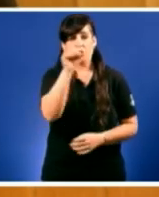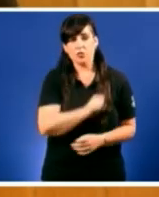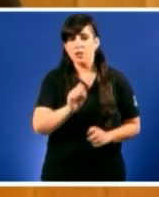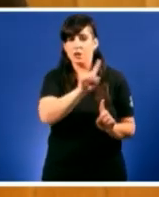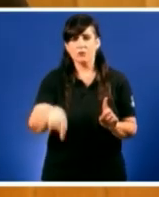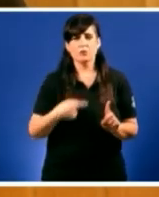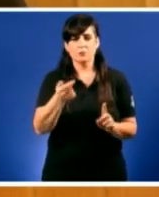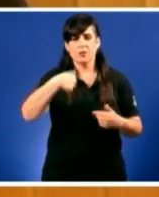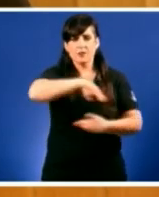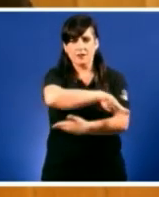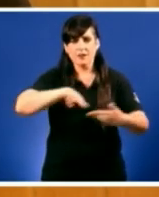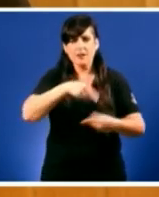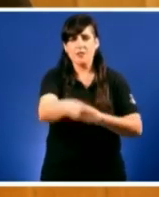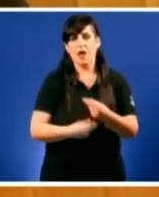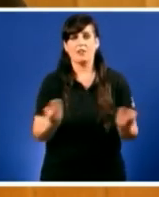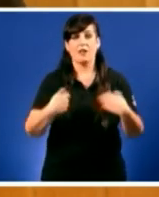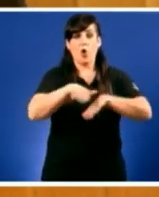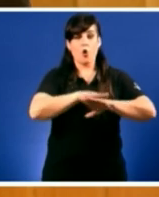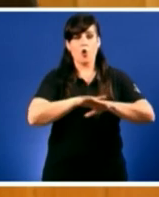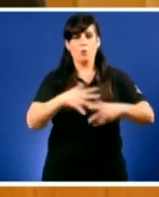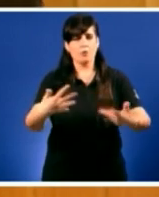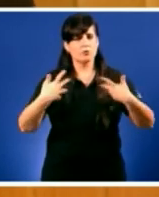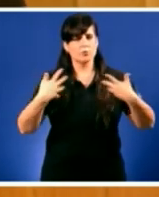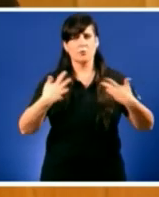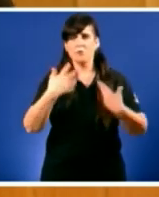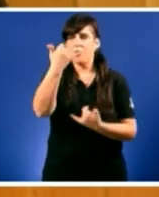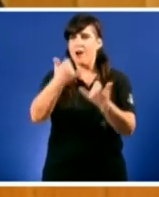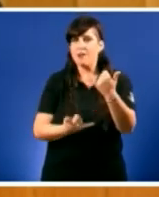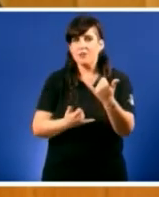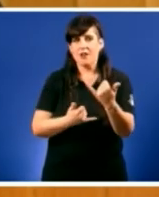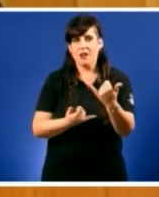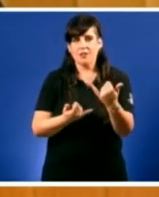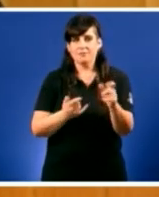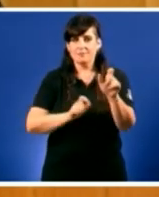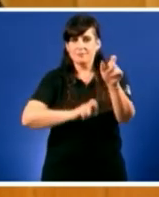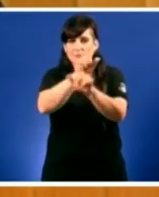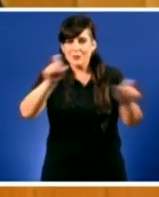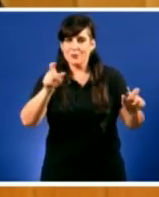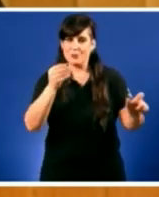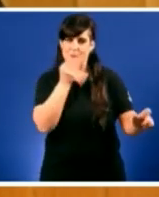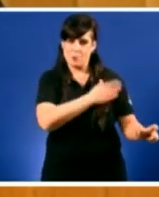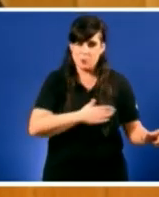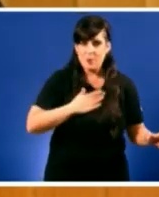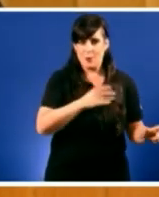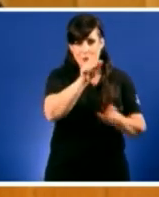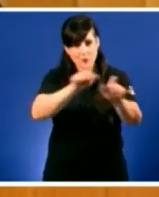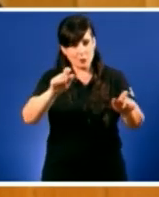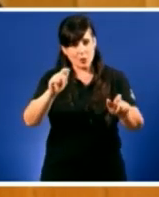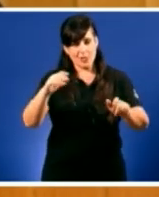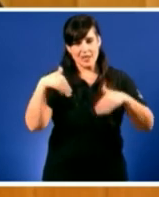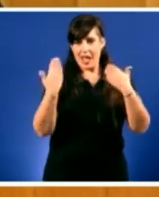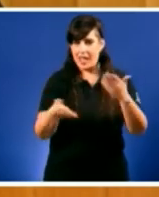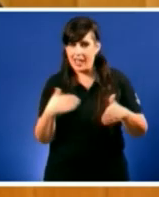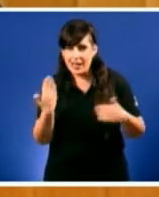goberno que representa todo o contrario daqueles vos e xenerosos que acenderon o facho